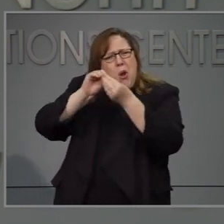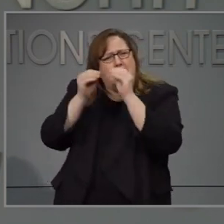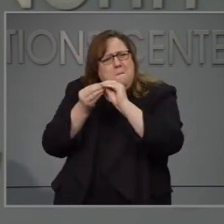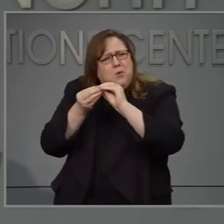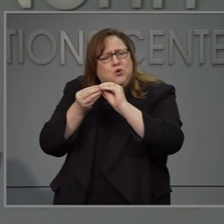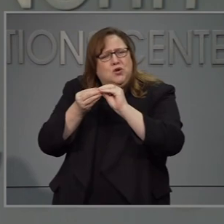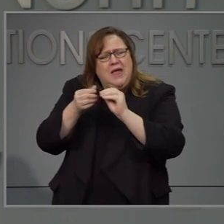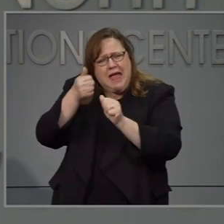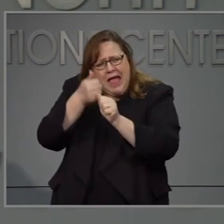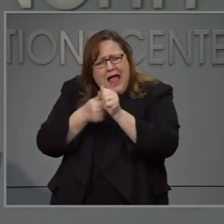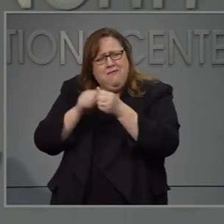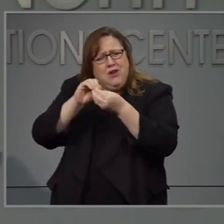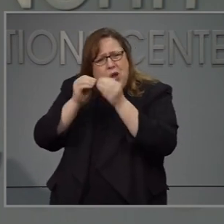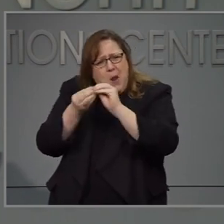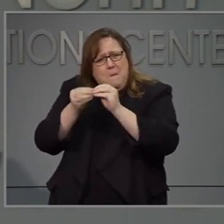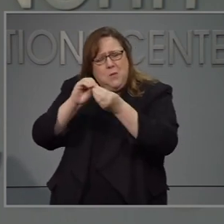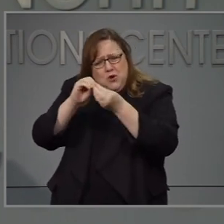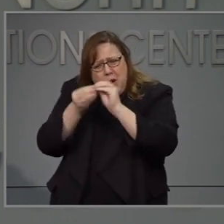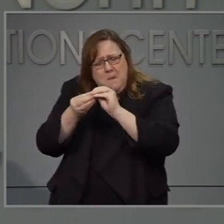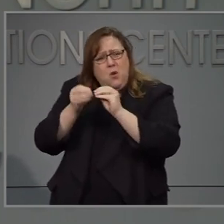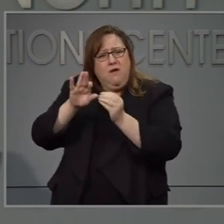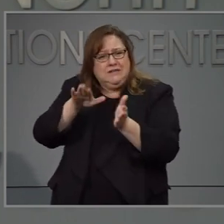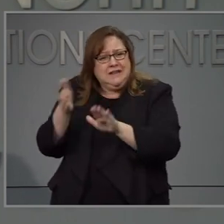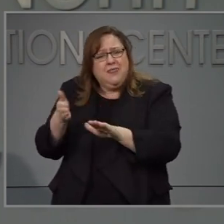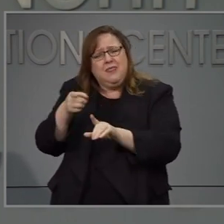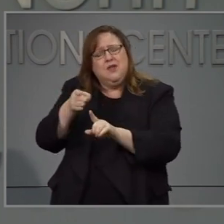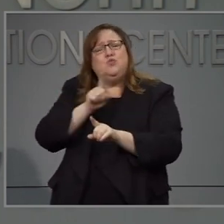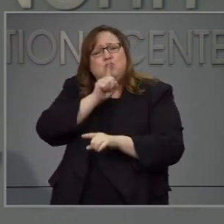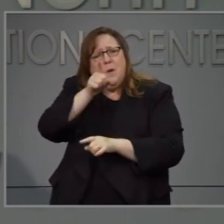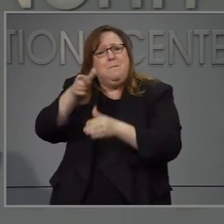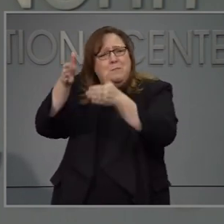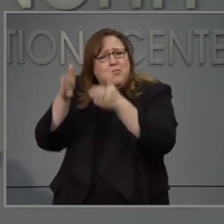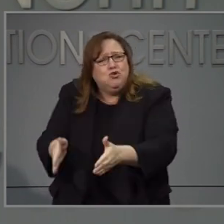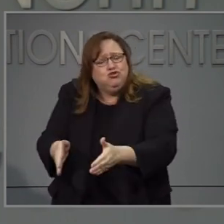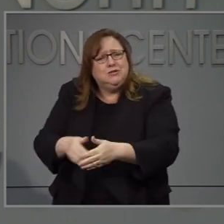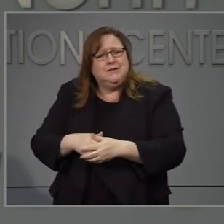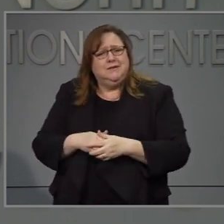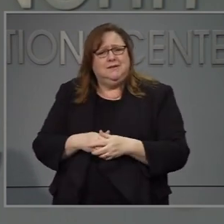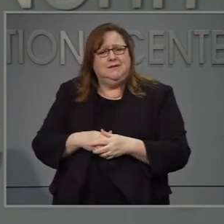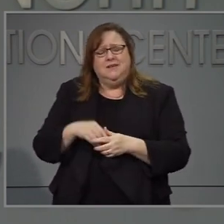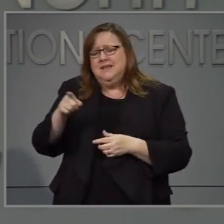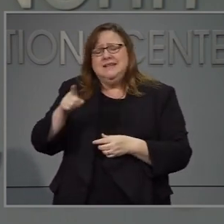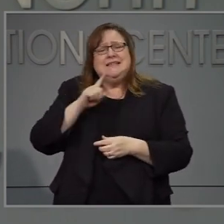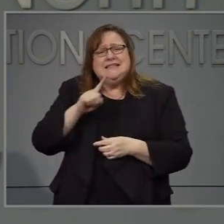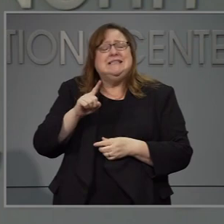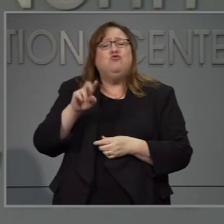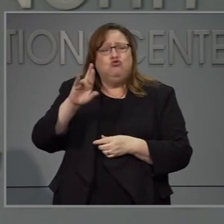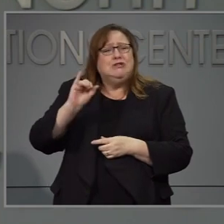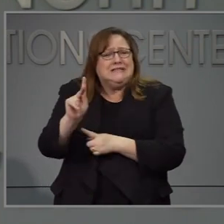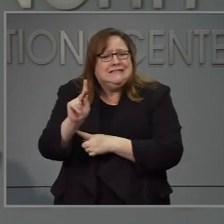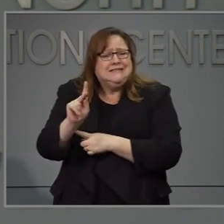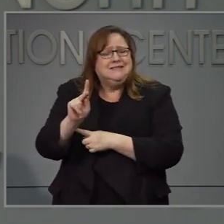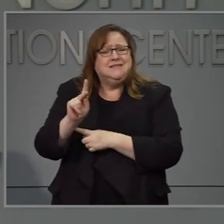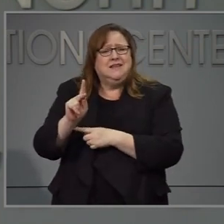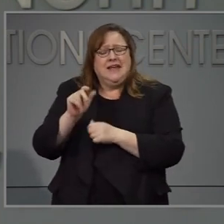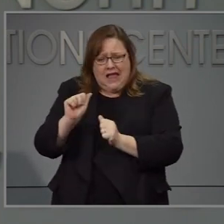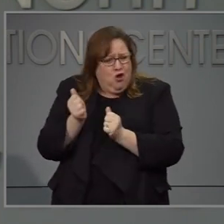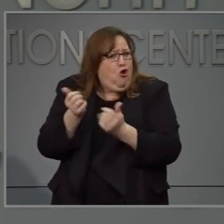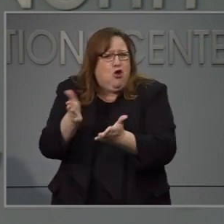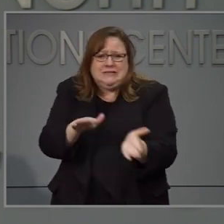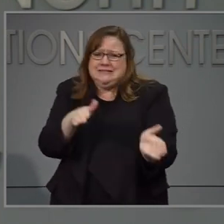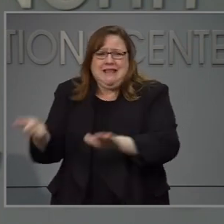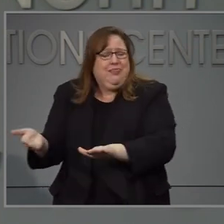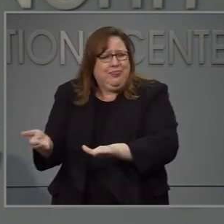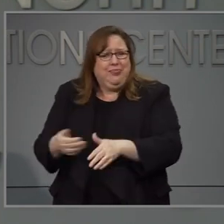número representa el fallecimiento de una persona. COVID-19 es una amenaza mortal y es un virus